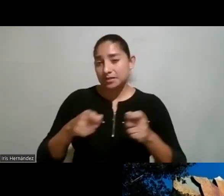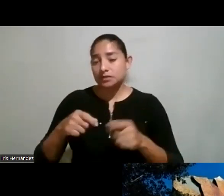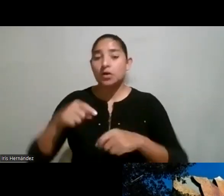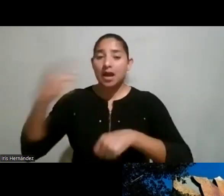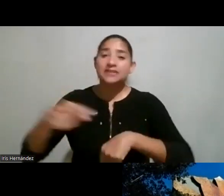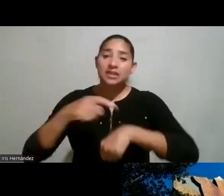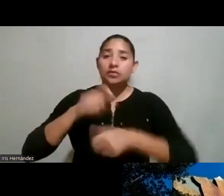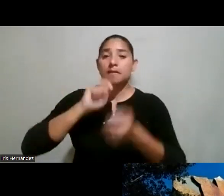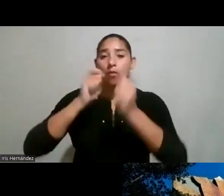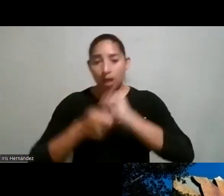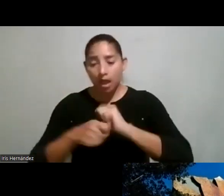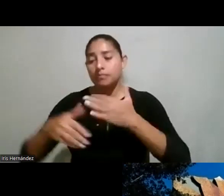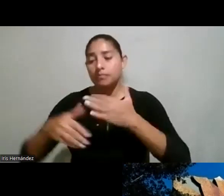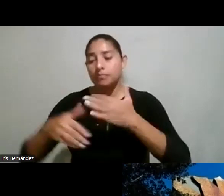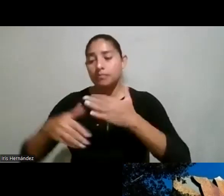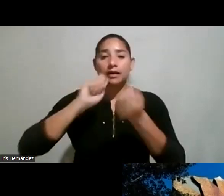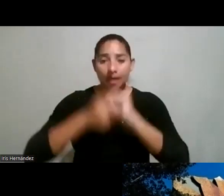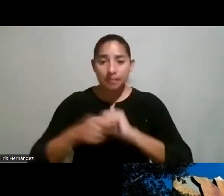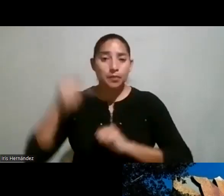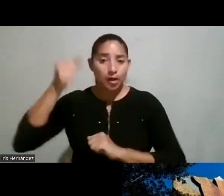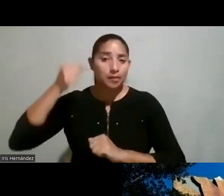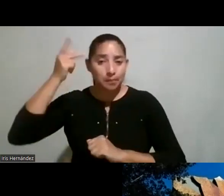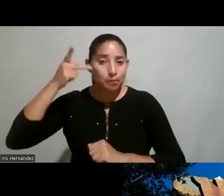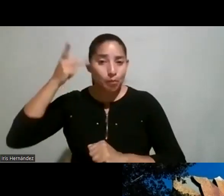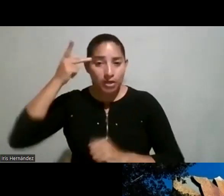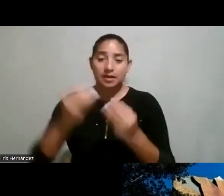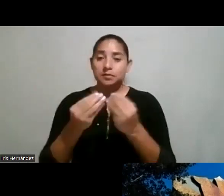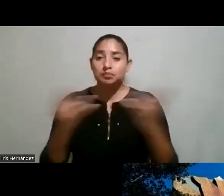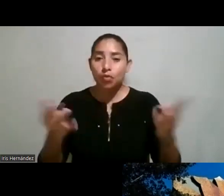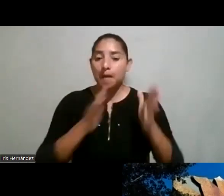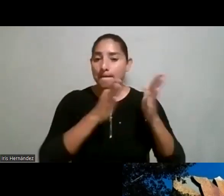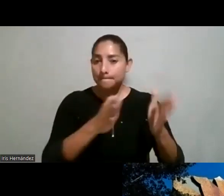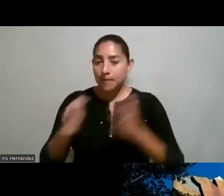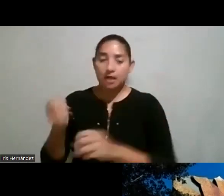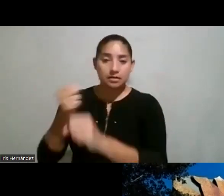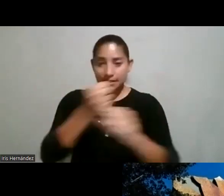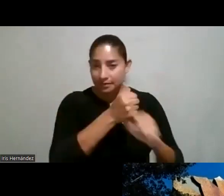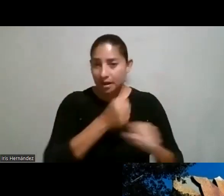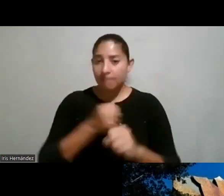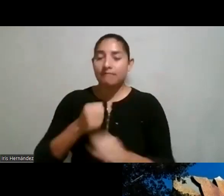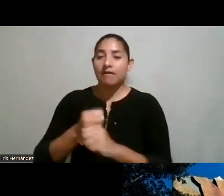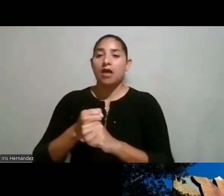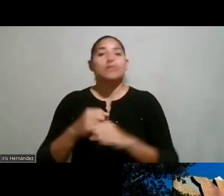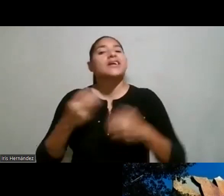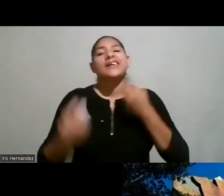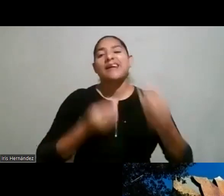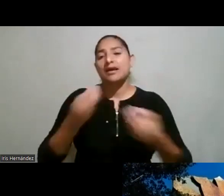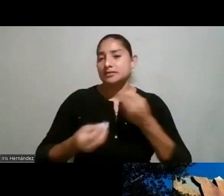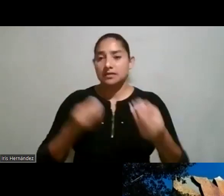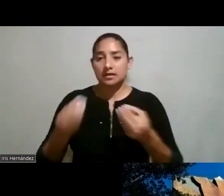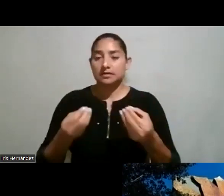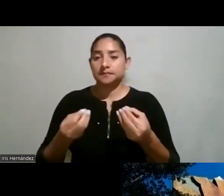compartía sino que es parte de estas políticas públicas de sus planes de trabajo de ese que hacer por ejemplo